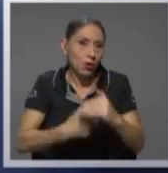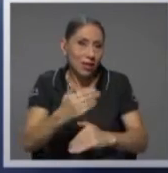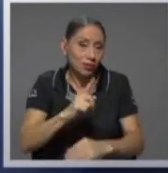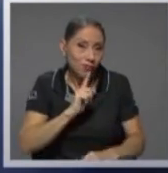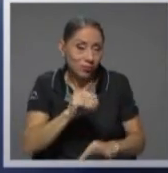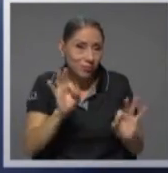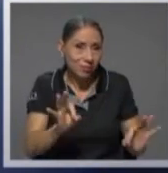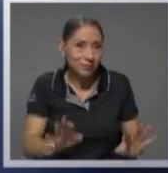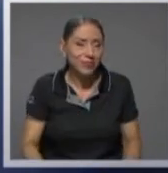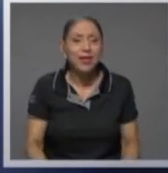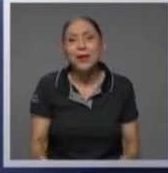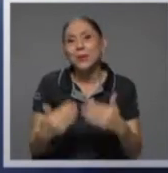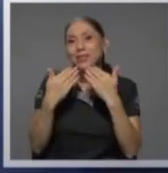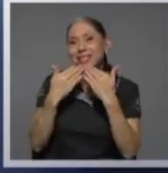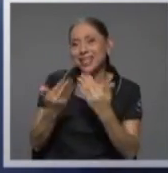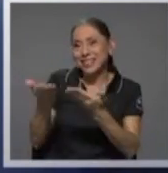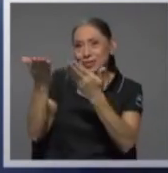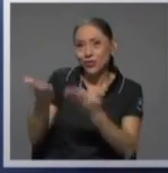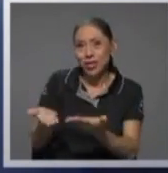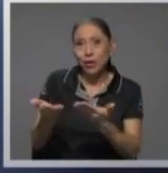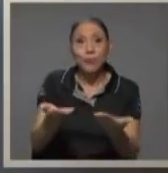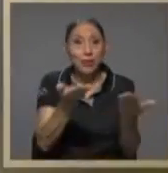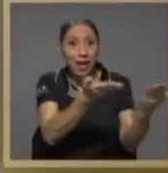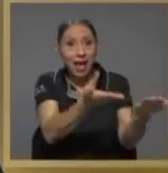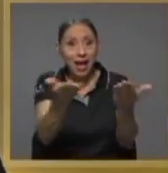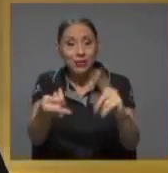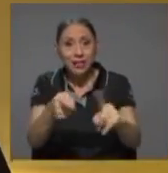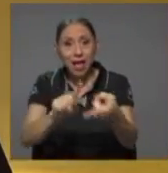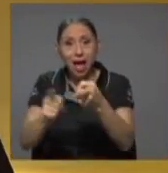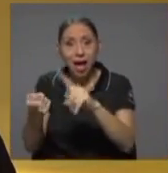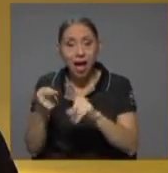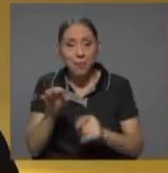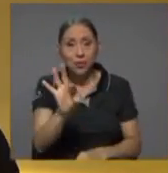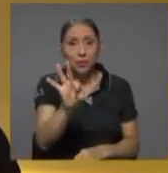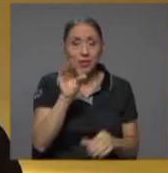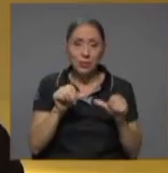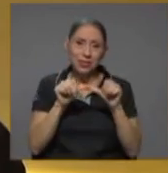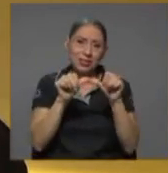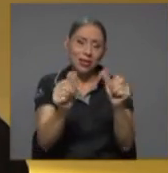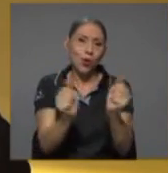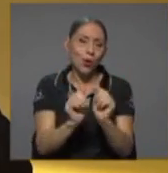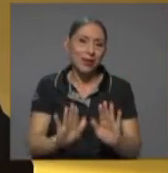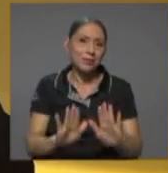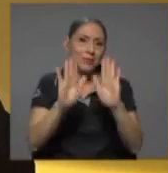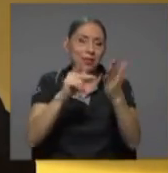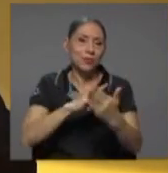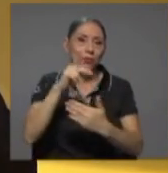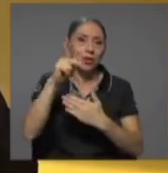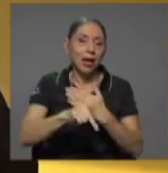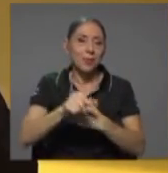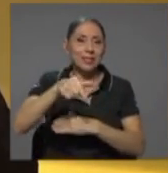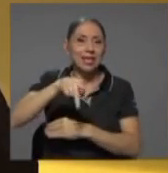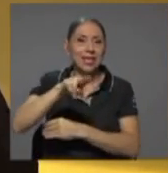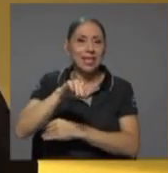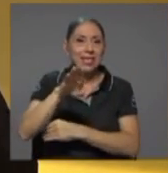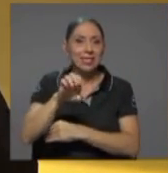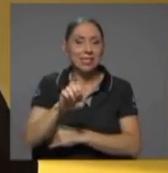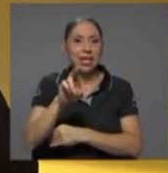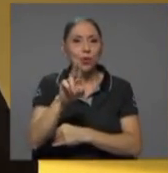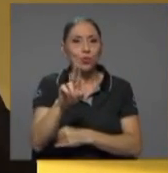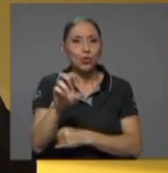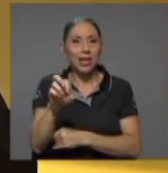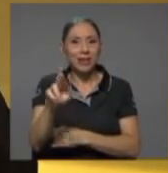Muchas gracias, don Rodrigo. Y a las amigas y amigos los invitamos a que se queden con los espléndidos programas de 15